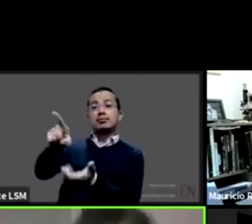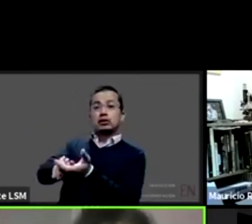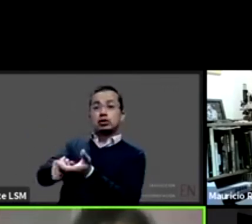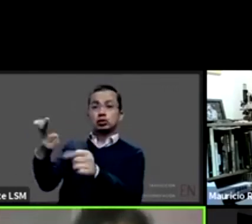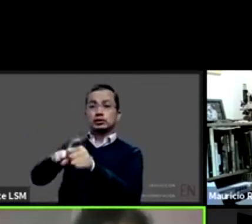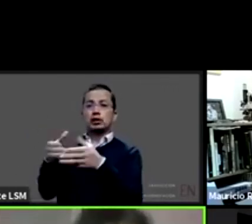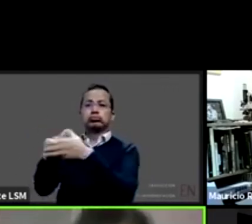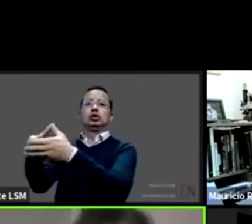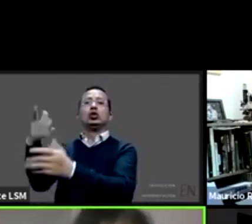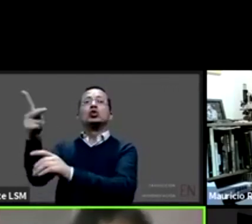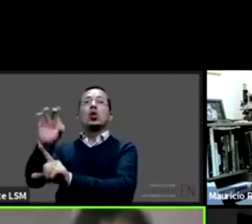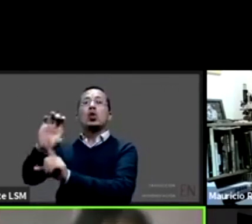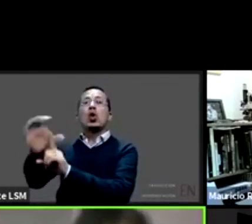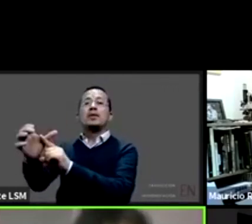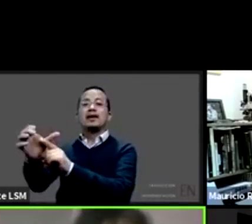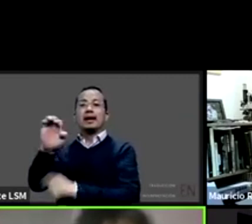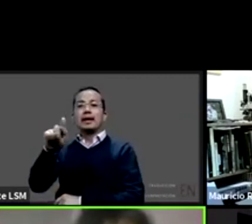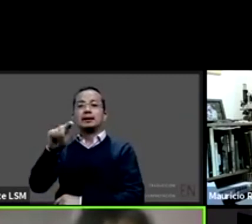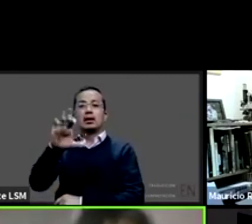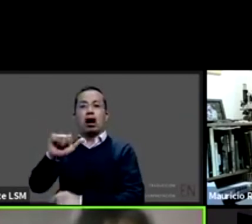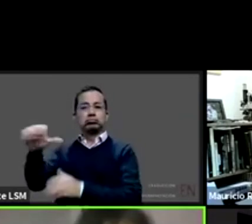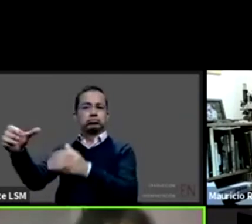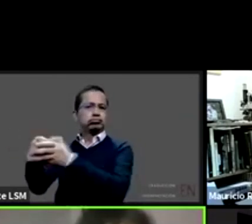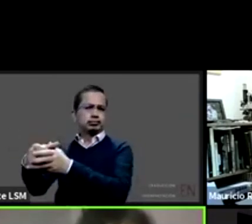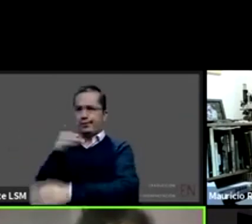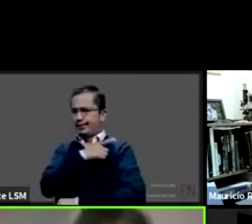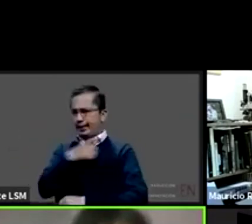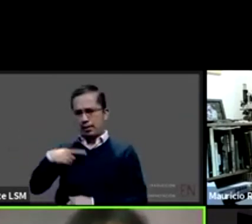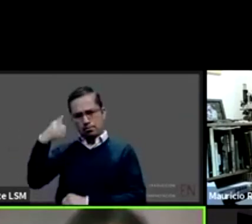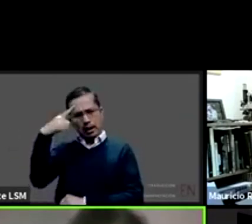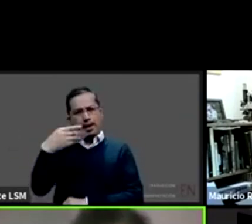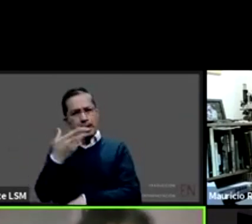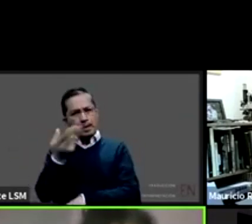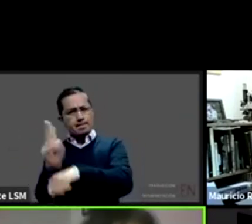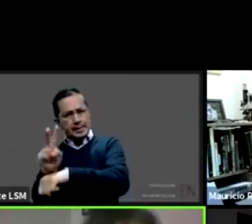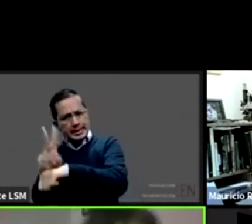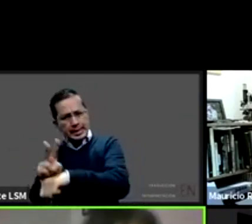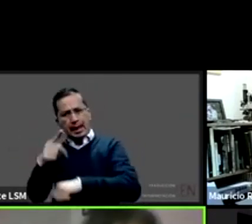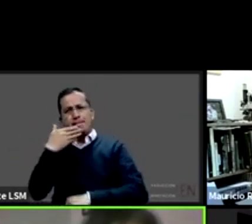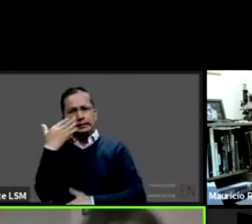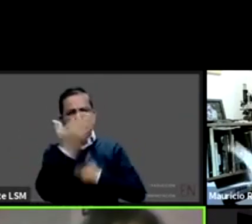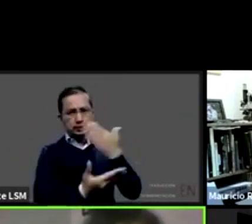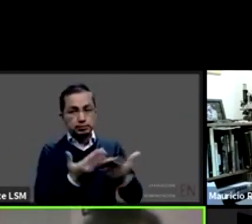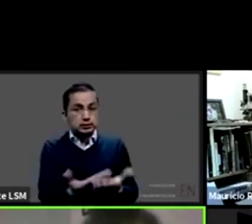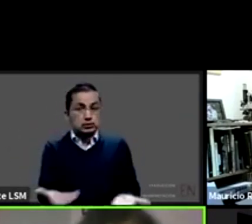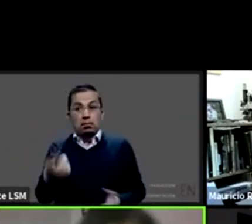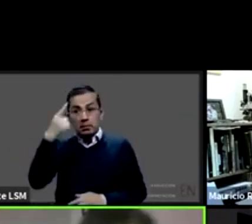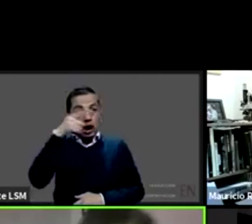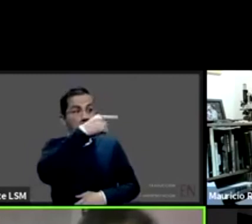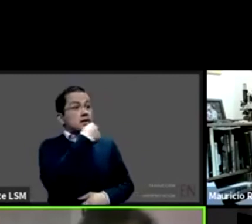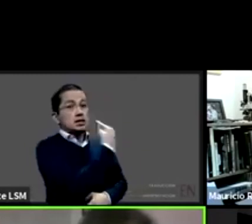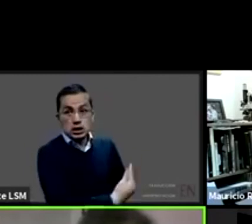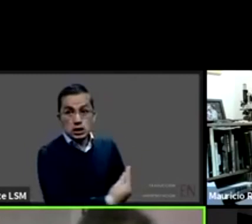interseccional esta visión hacia las personas con discapacidad hacia los niños niñas adolescentes tendría que